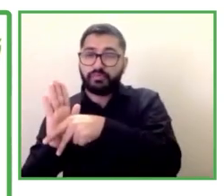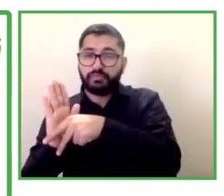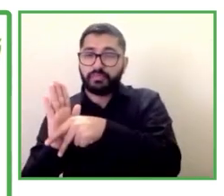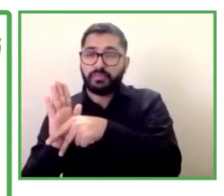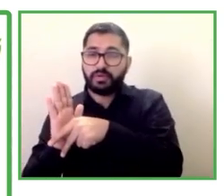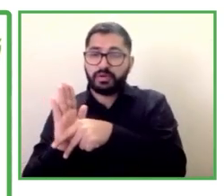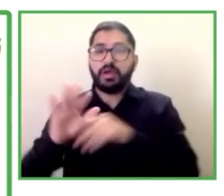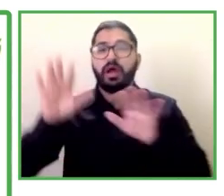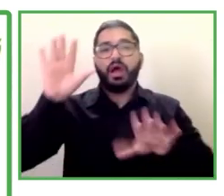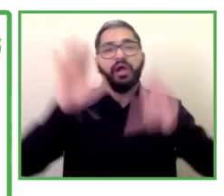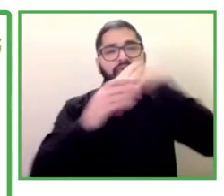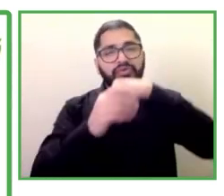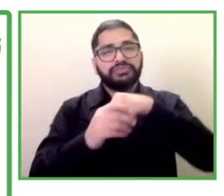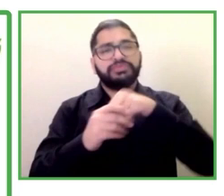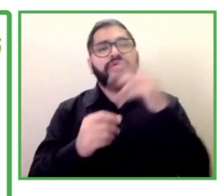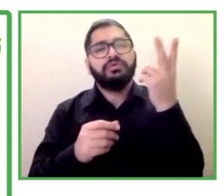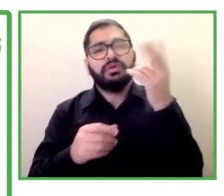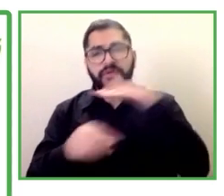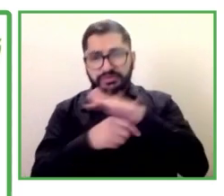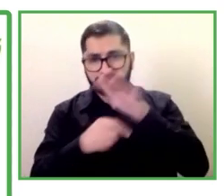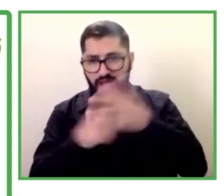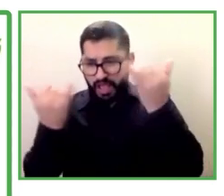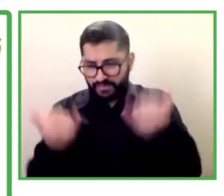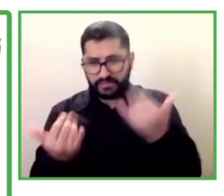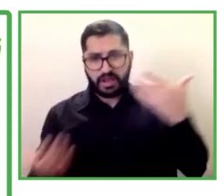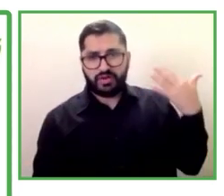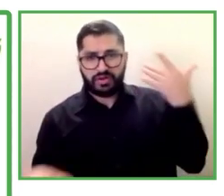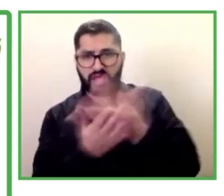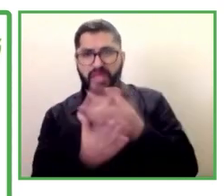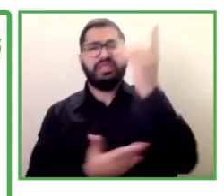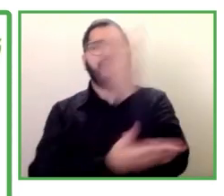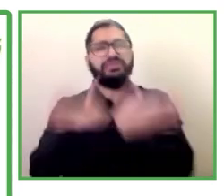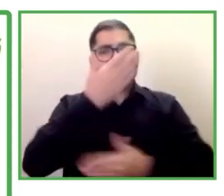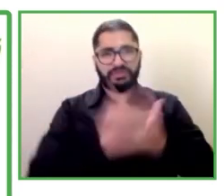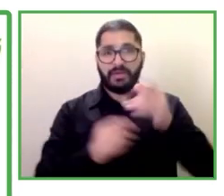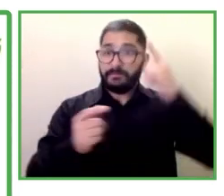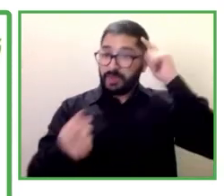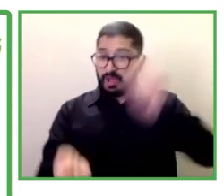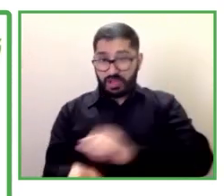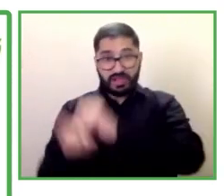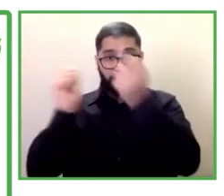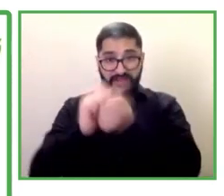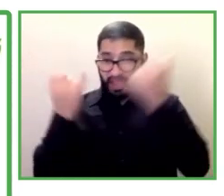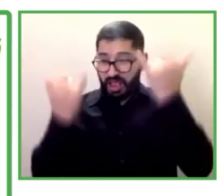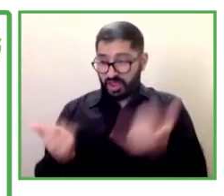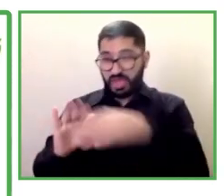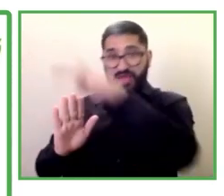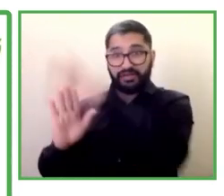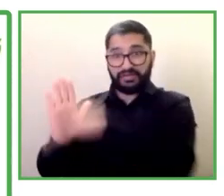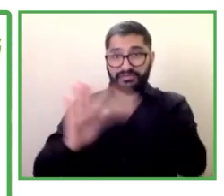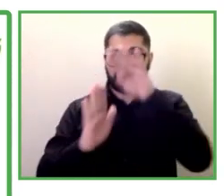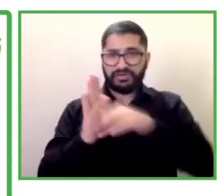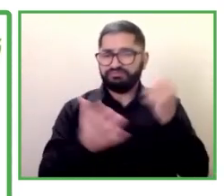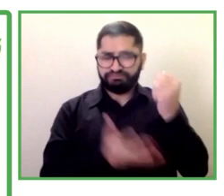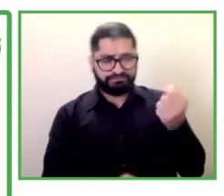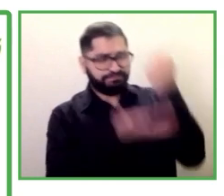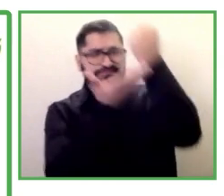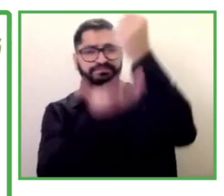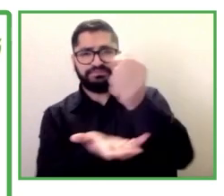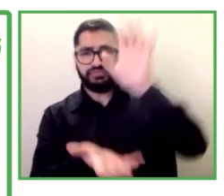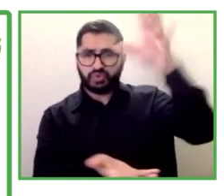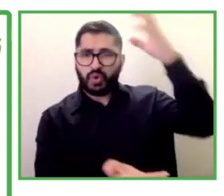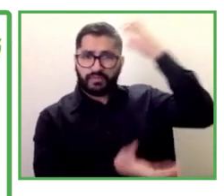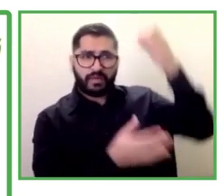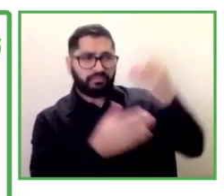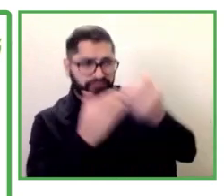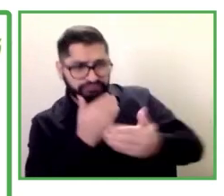discapacidad pero adaptadas así se aplican las subvenciones por contrato indefinido celebrado pero